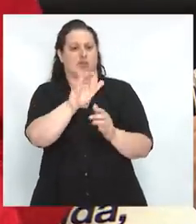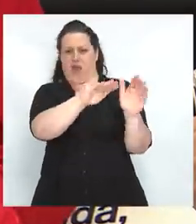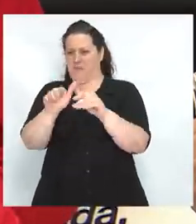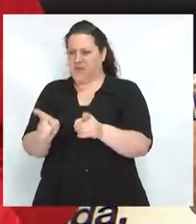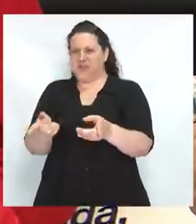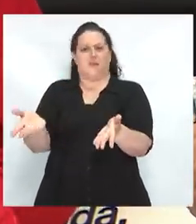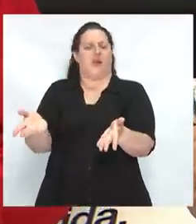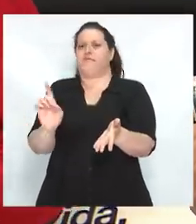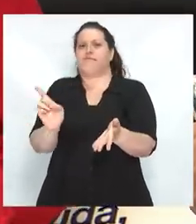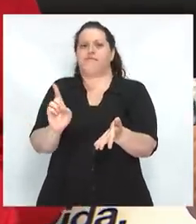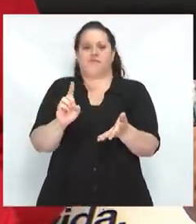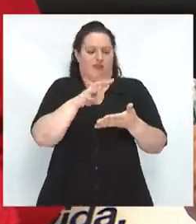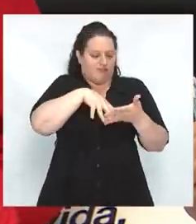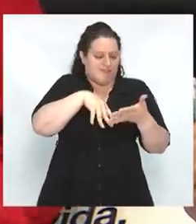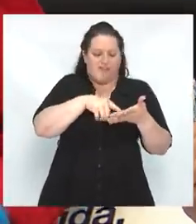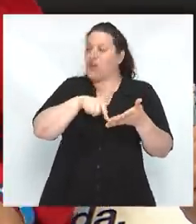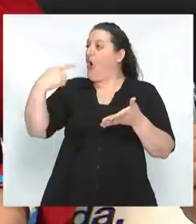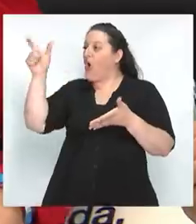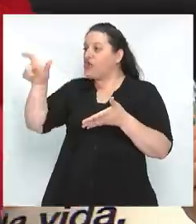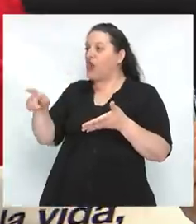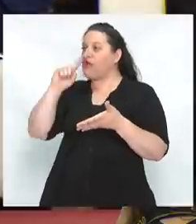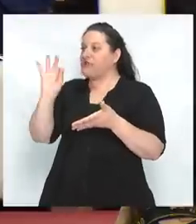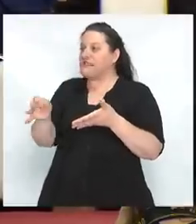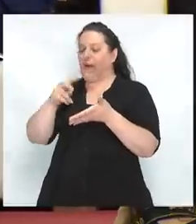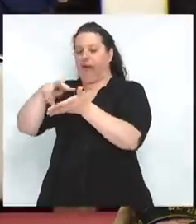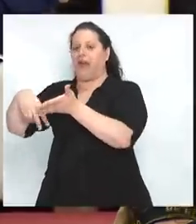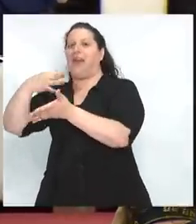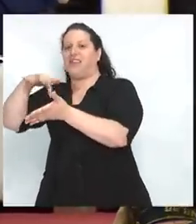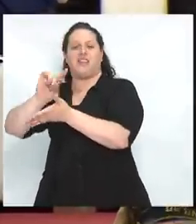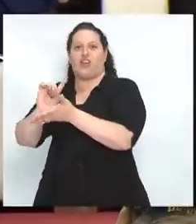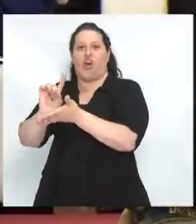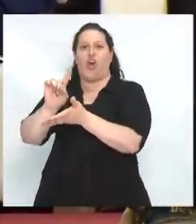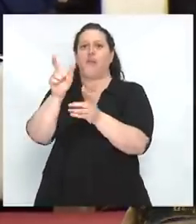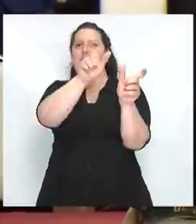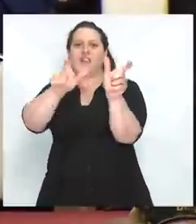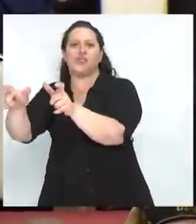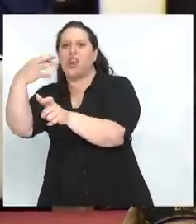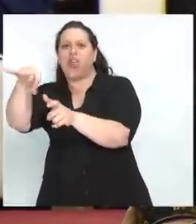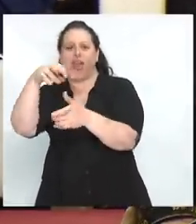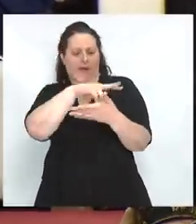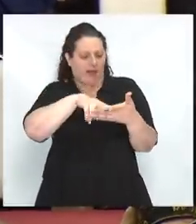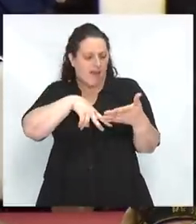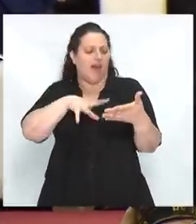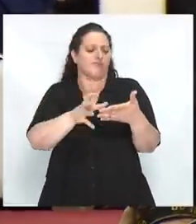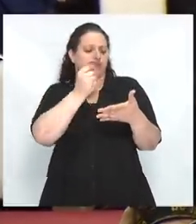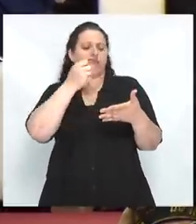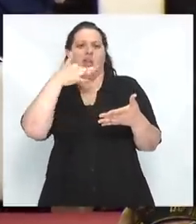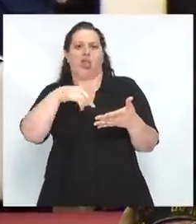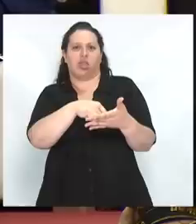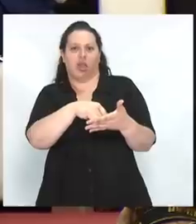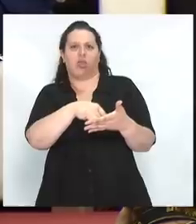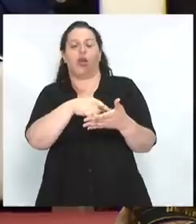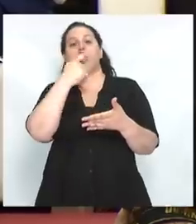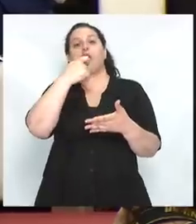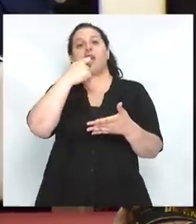otros cientistas políticos. Y por tanto tenemos que ser capaces de bajar a tierra. Y decía Miguel de